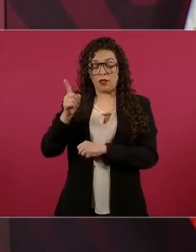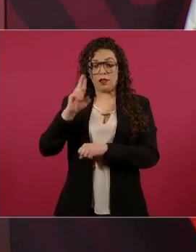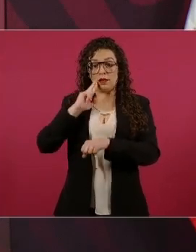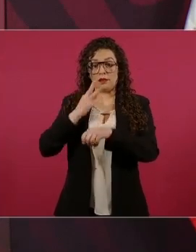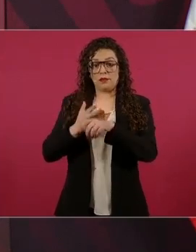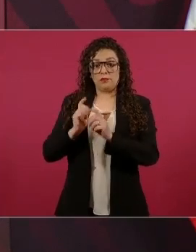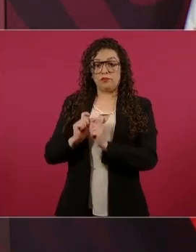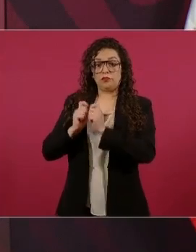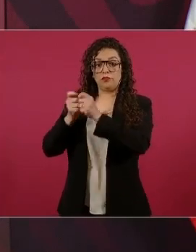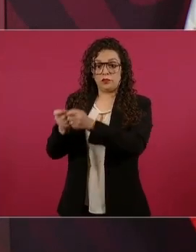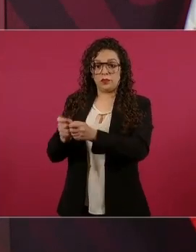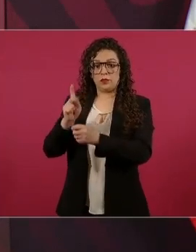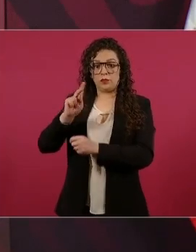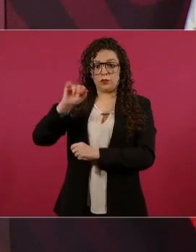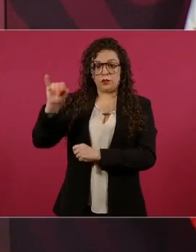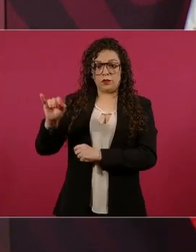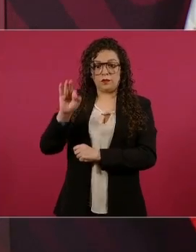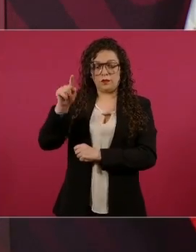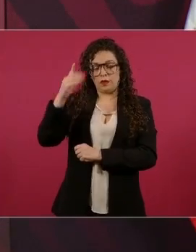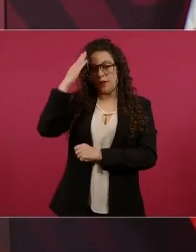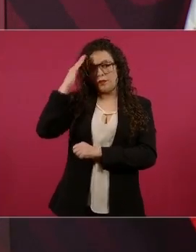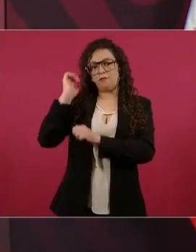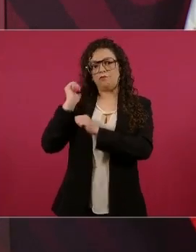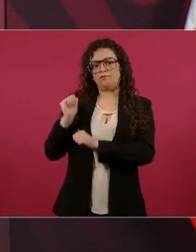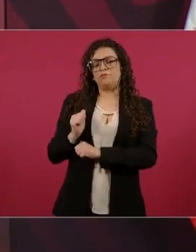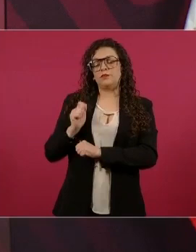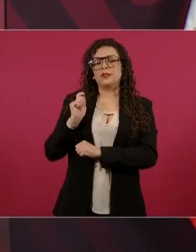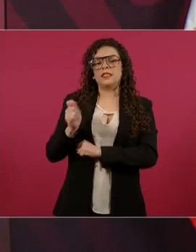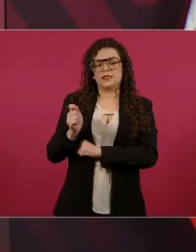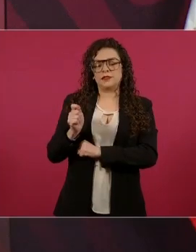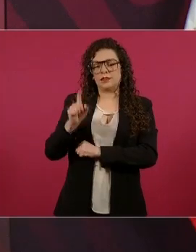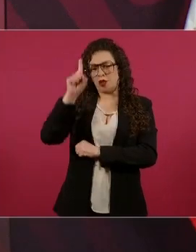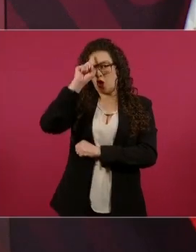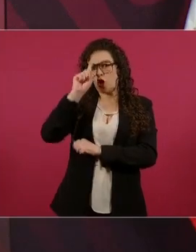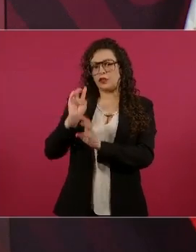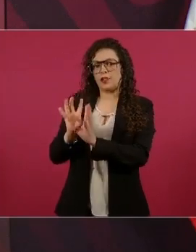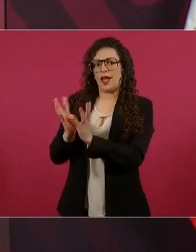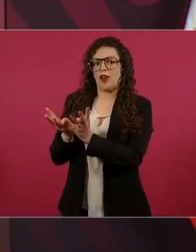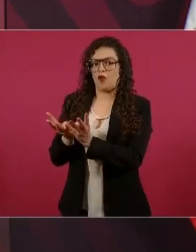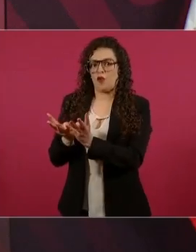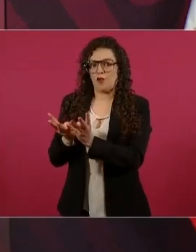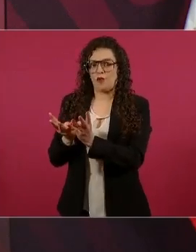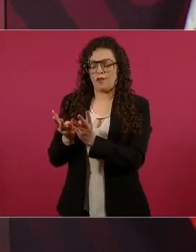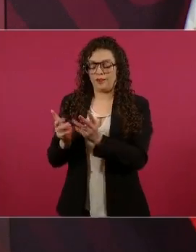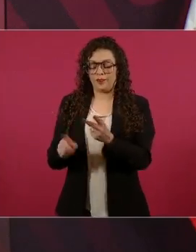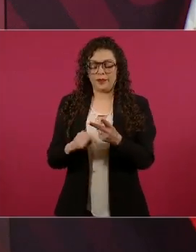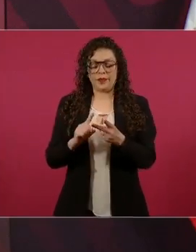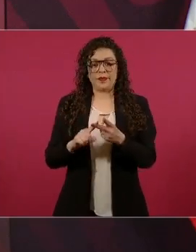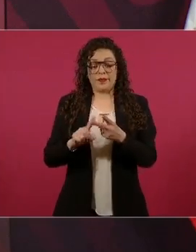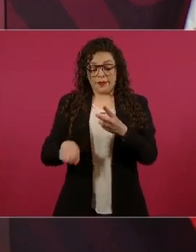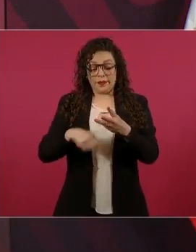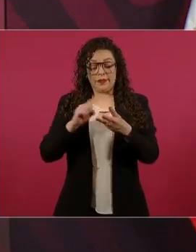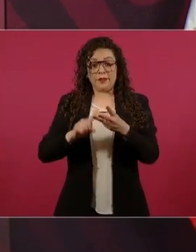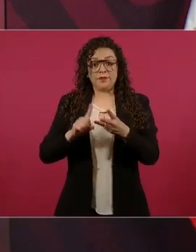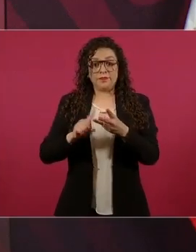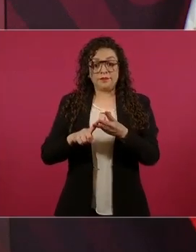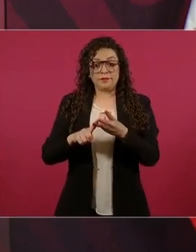y magistrados electorales